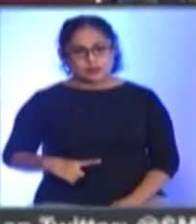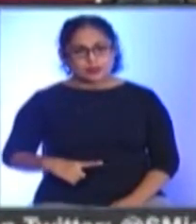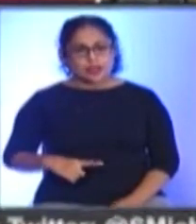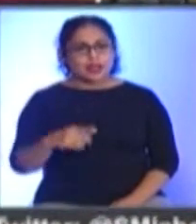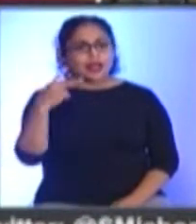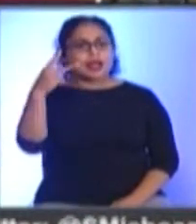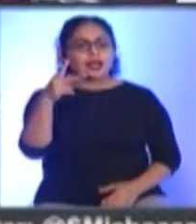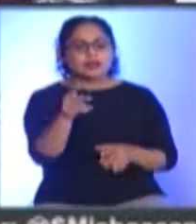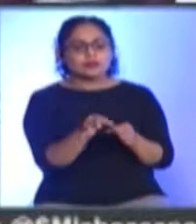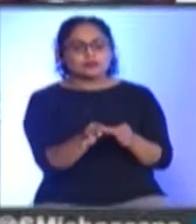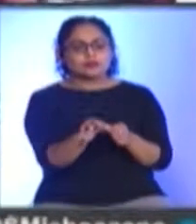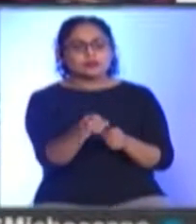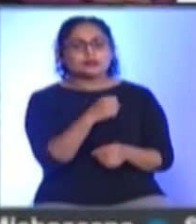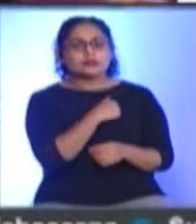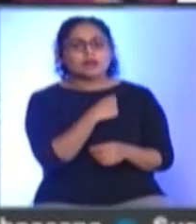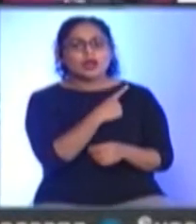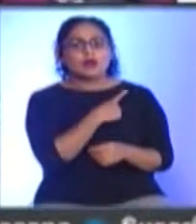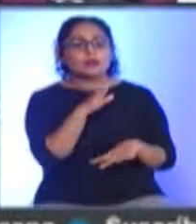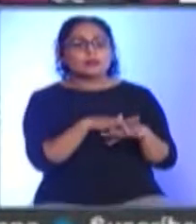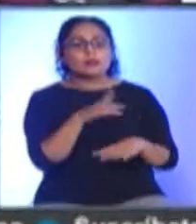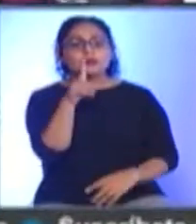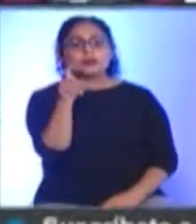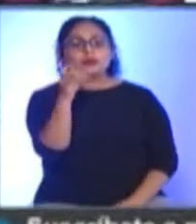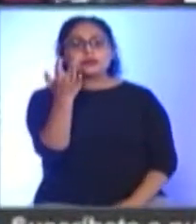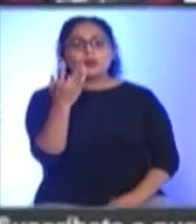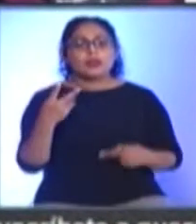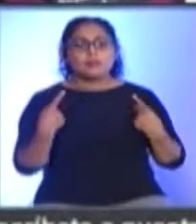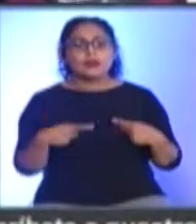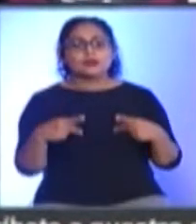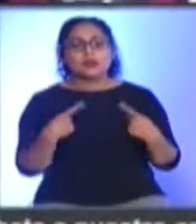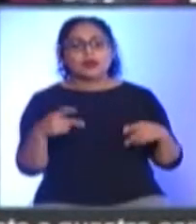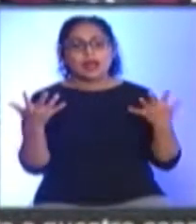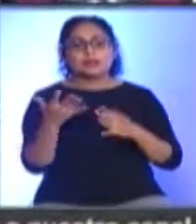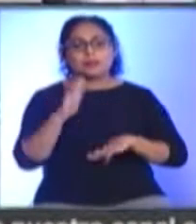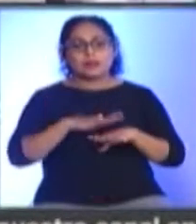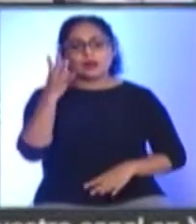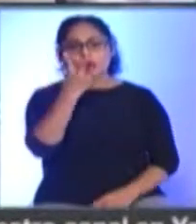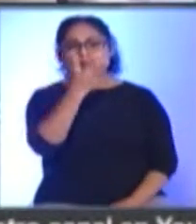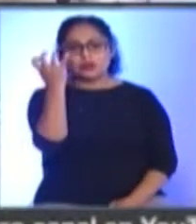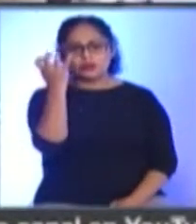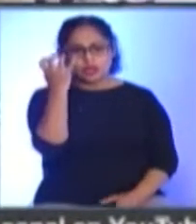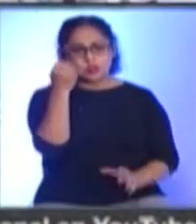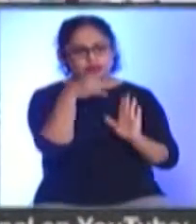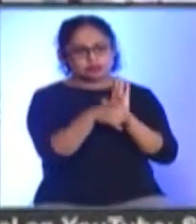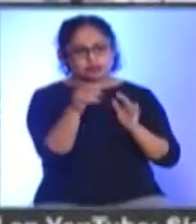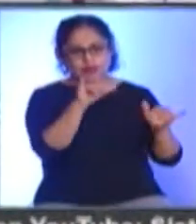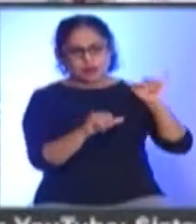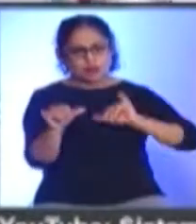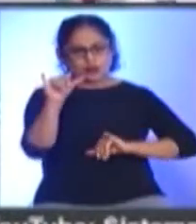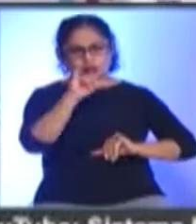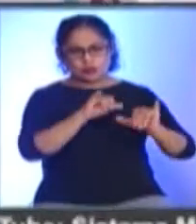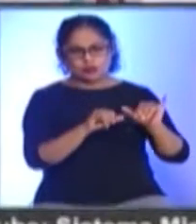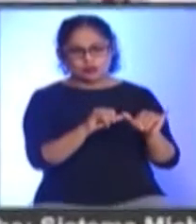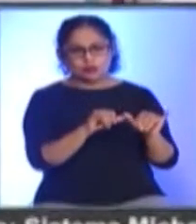el municipio El convoy de la salud que atendió a más de 150 personas Y se realizaron más de 450 estudios de laboratorio Gracias